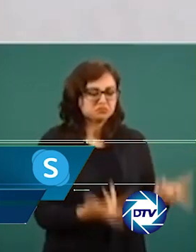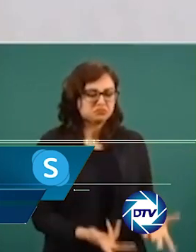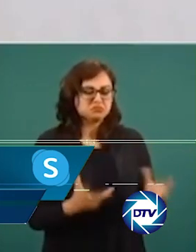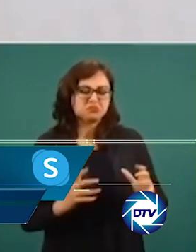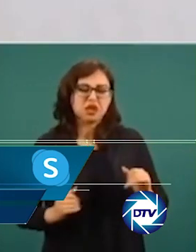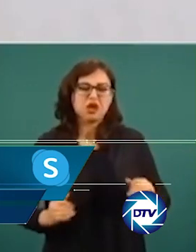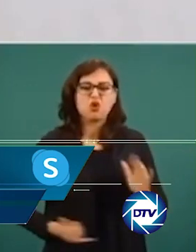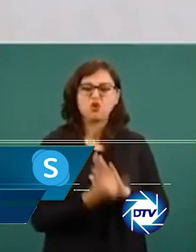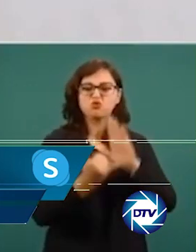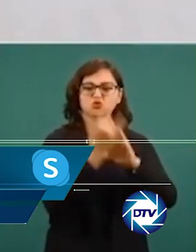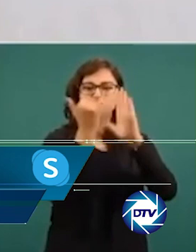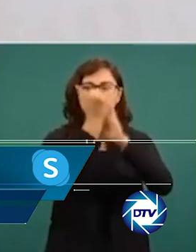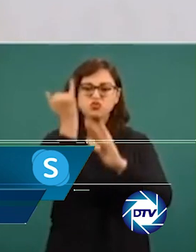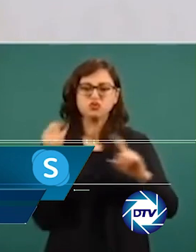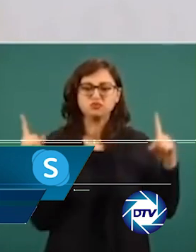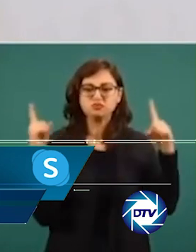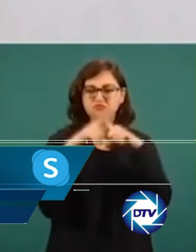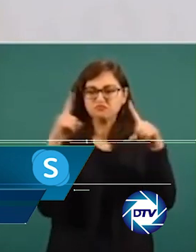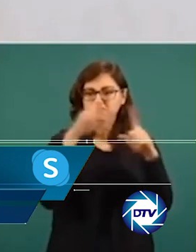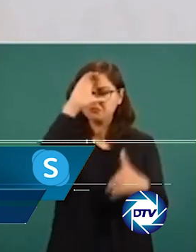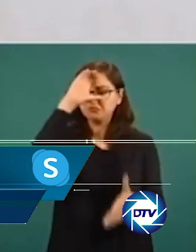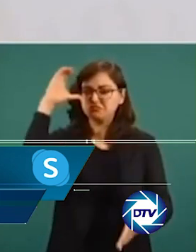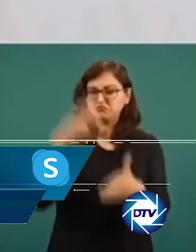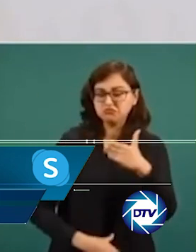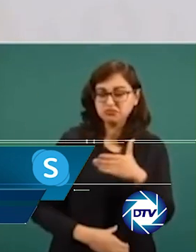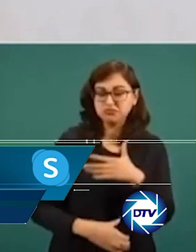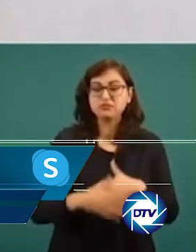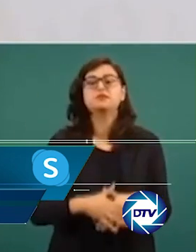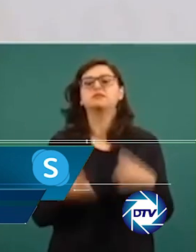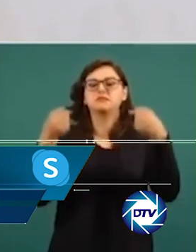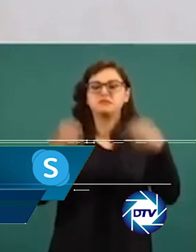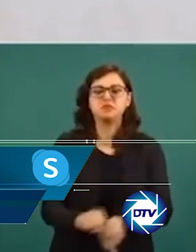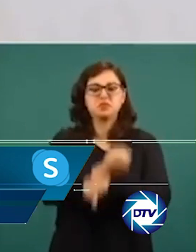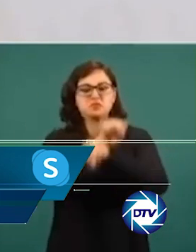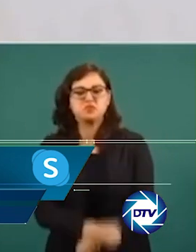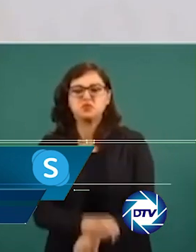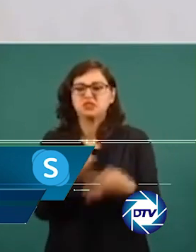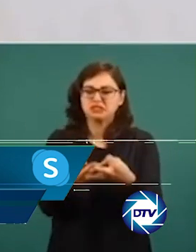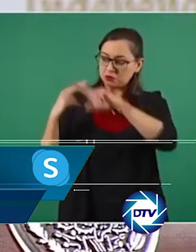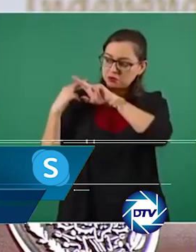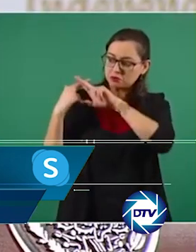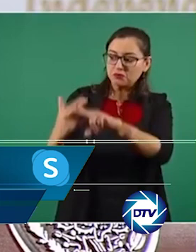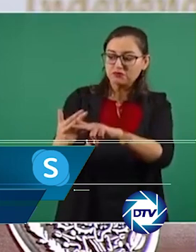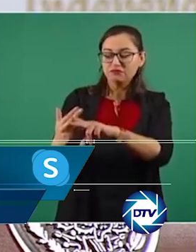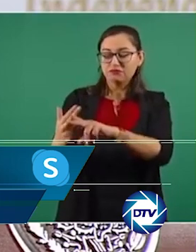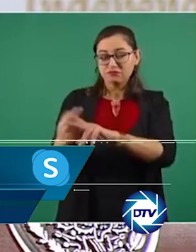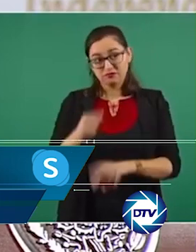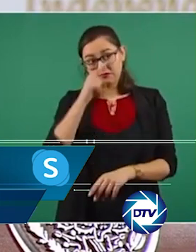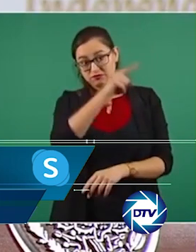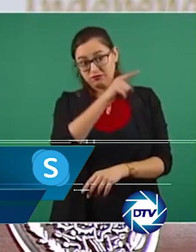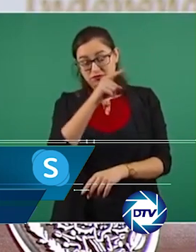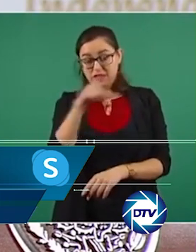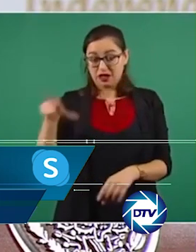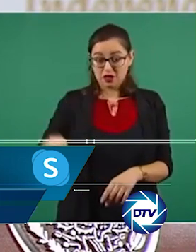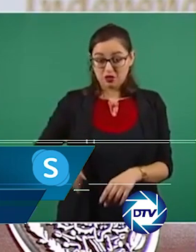Galicia, que además preguntaba si esto es un nuevo ataque populista o la amenaza va en serio. Muchas de estas empresas